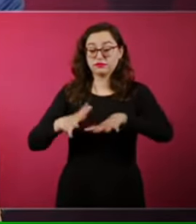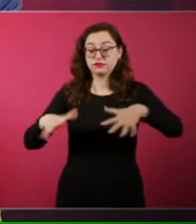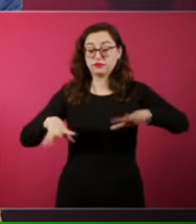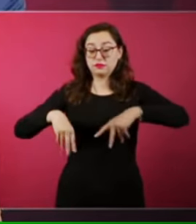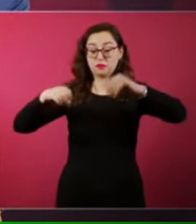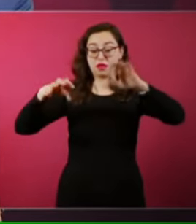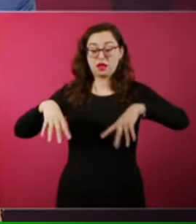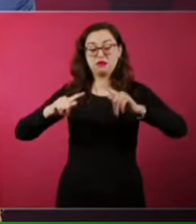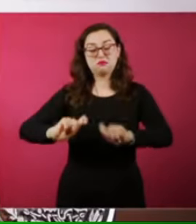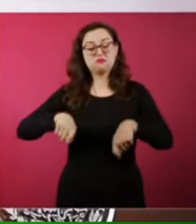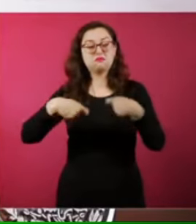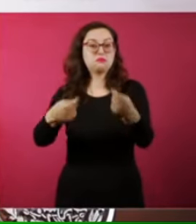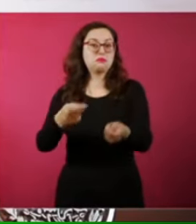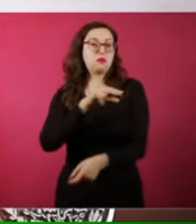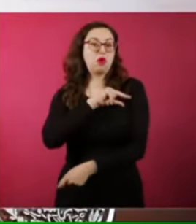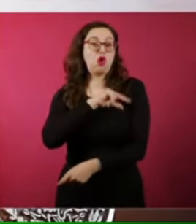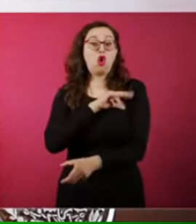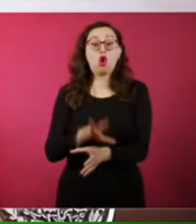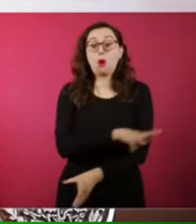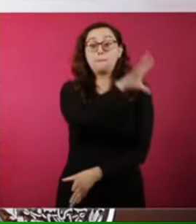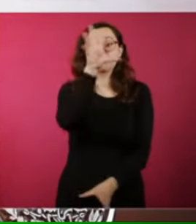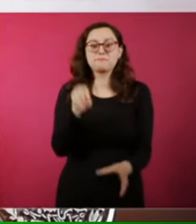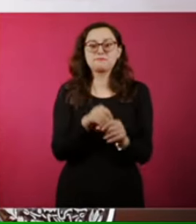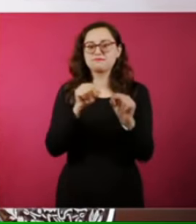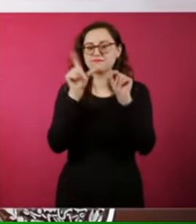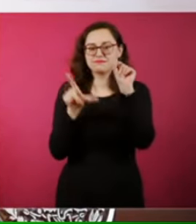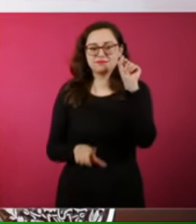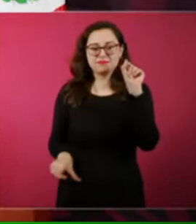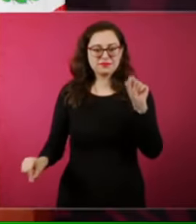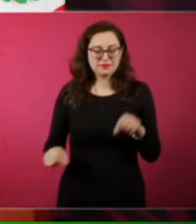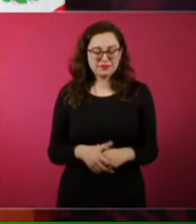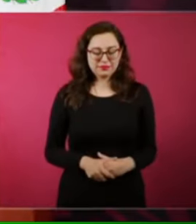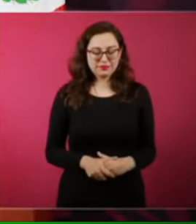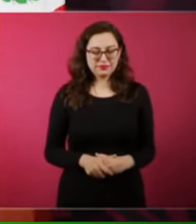entregar las playas a privados.